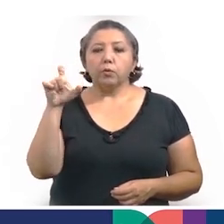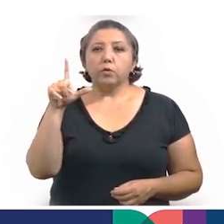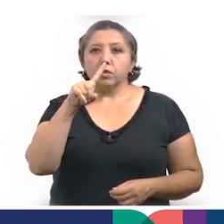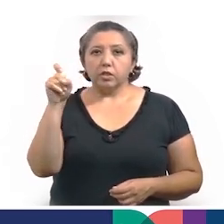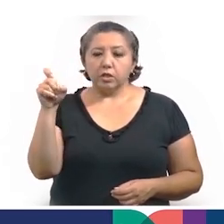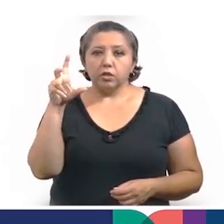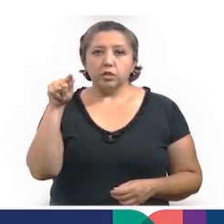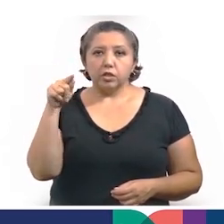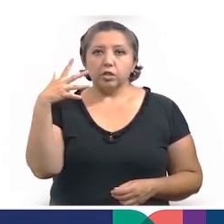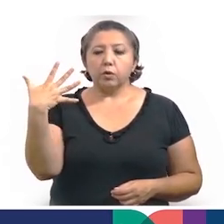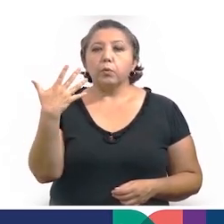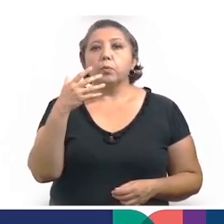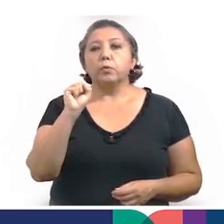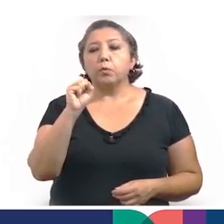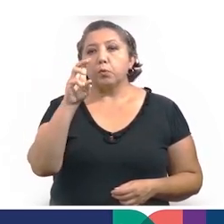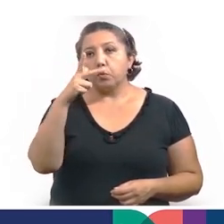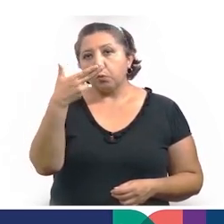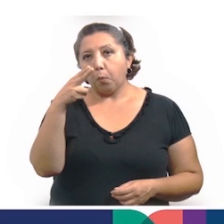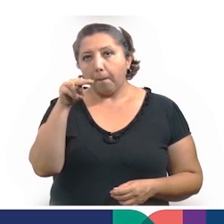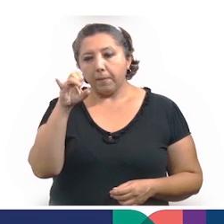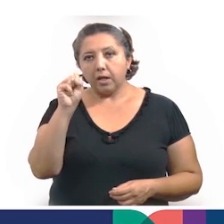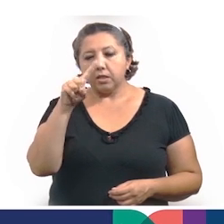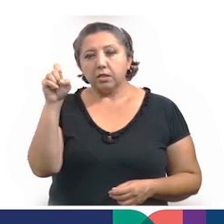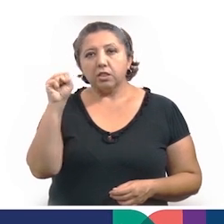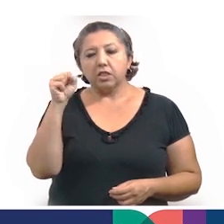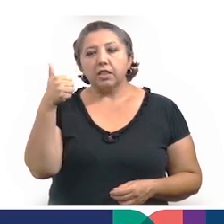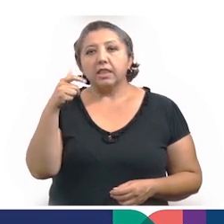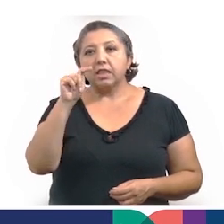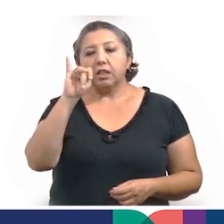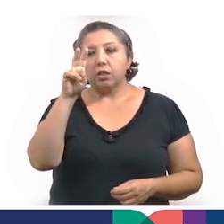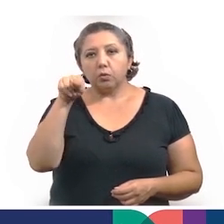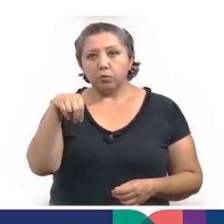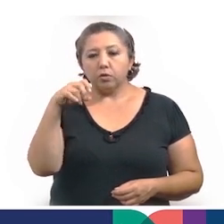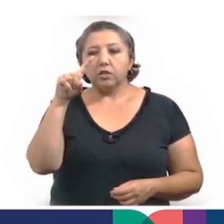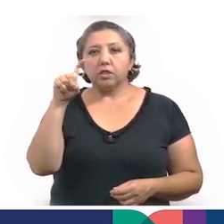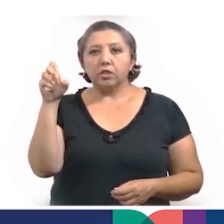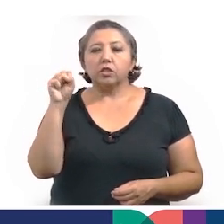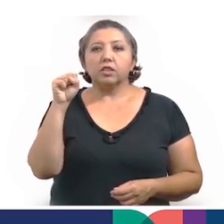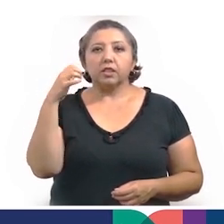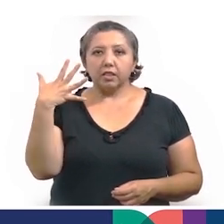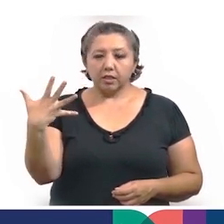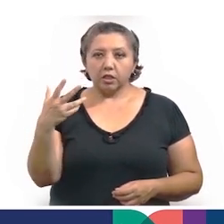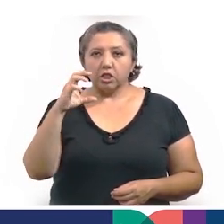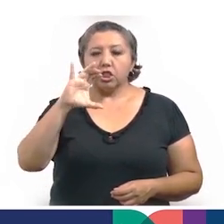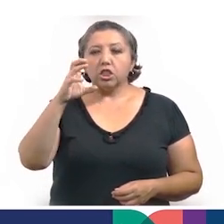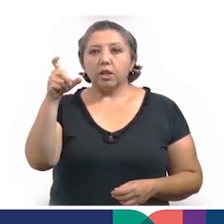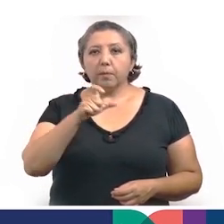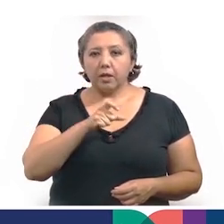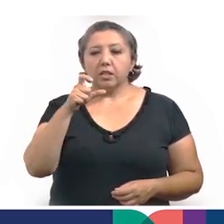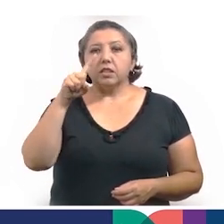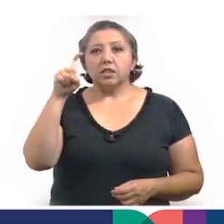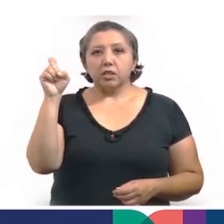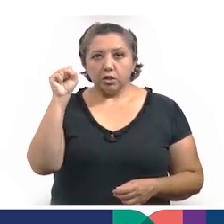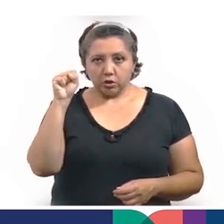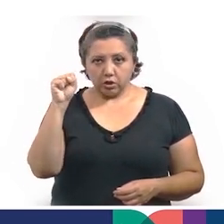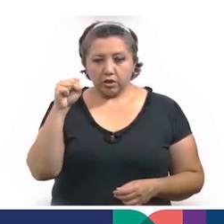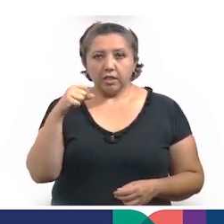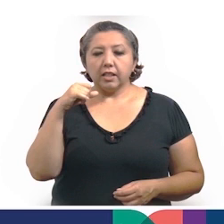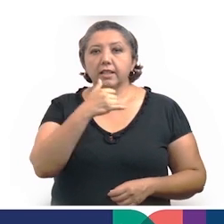175, Hunlucmá con 166, Tinún con 165, Chemash, 160,